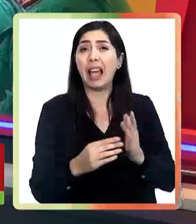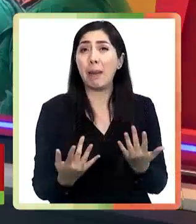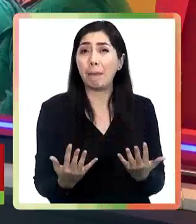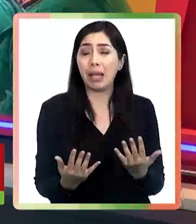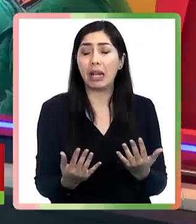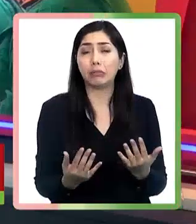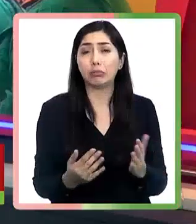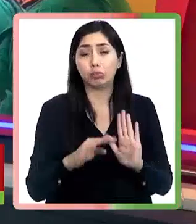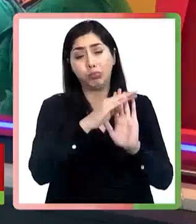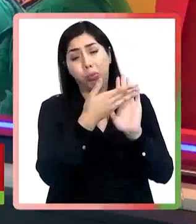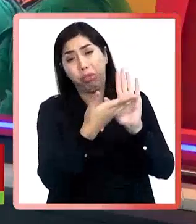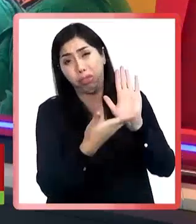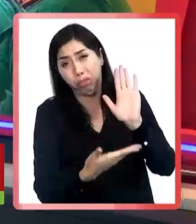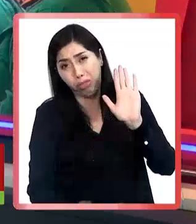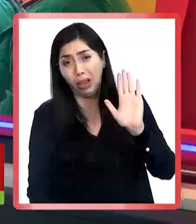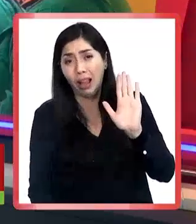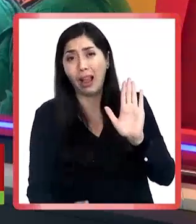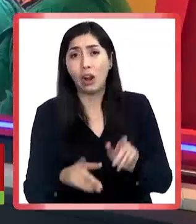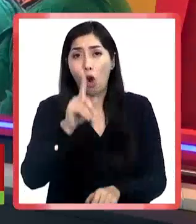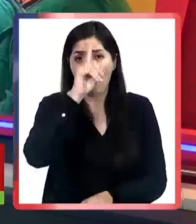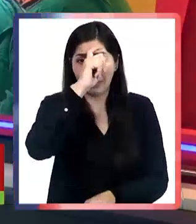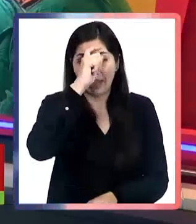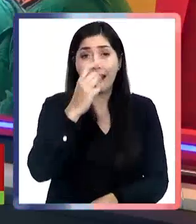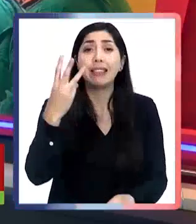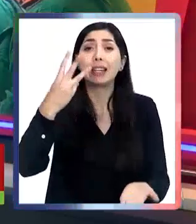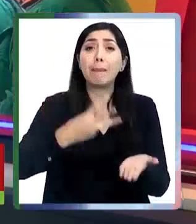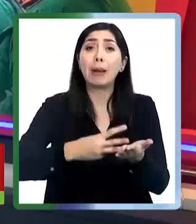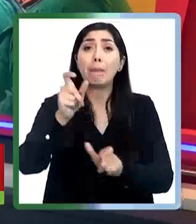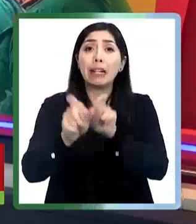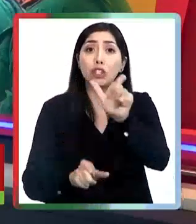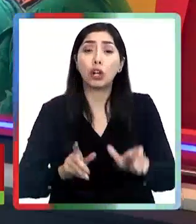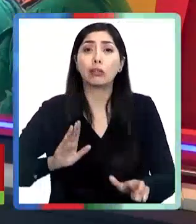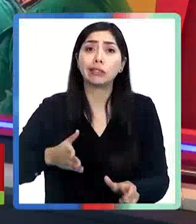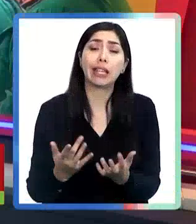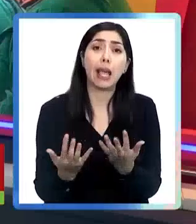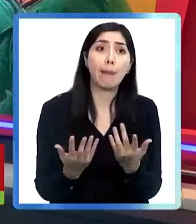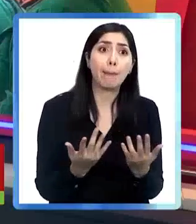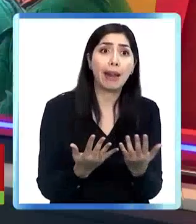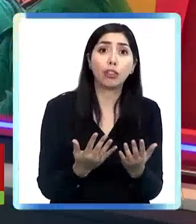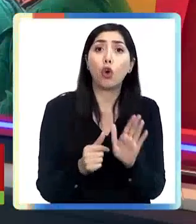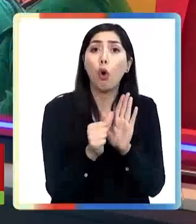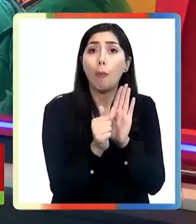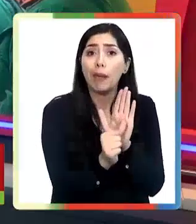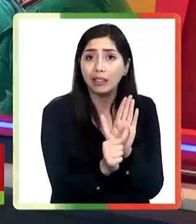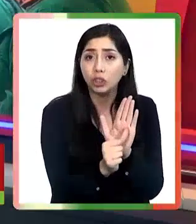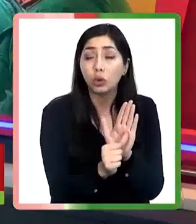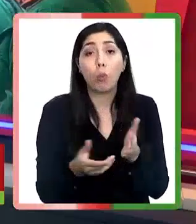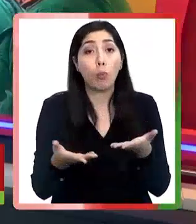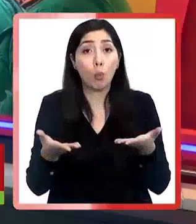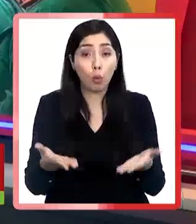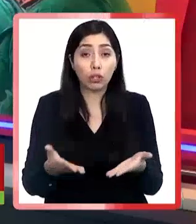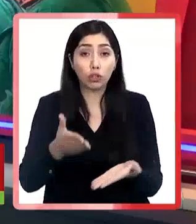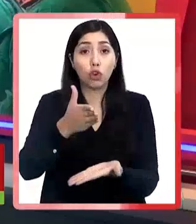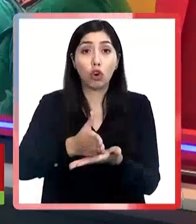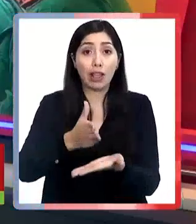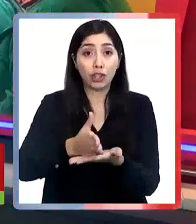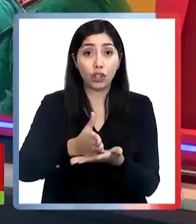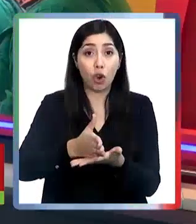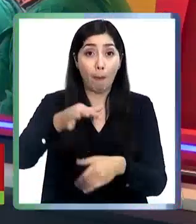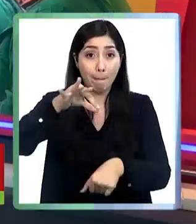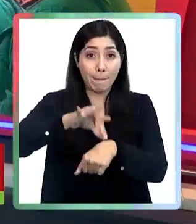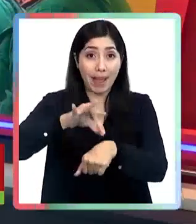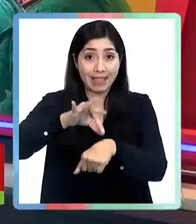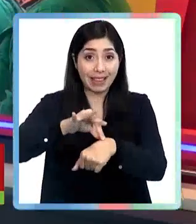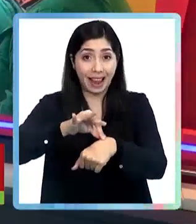considerablemente en los hospitales. Cerca de 3 mil personas siguen esperando por una cirugía. Por eso, el colegio médico